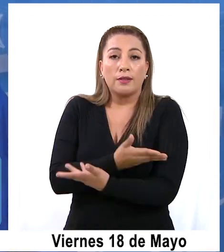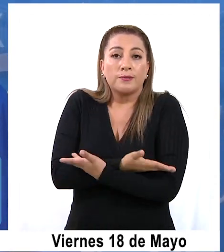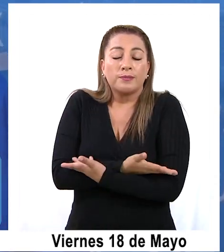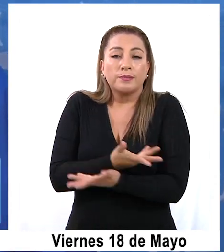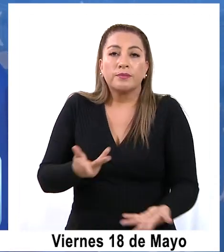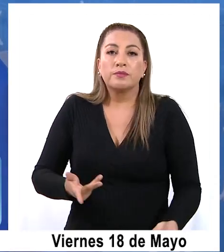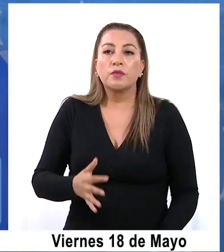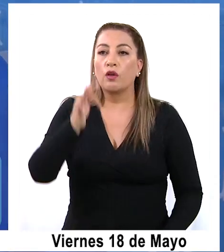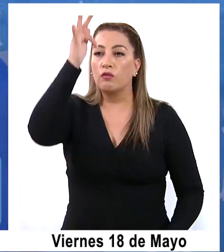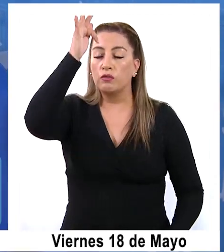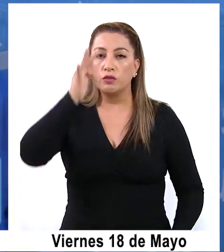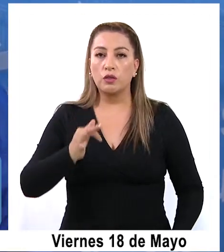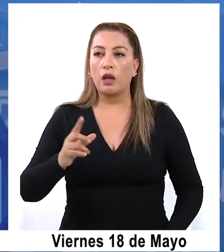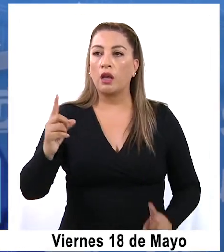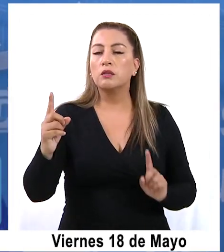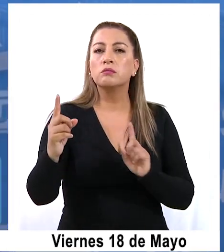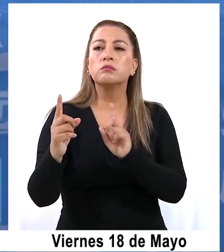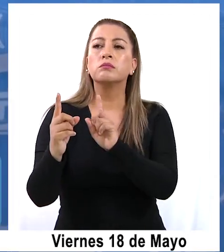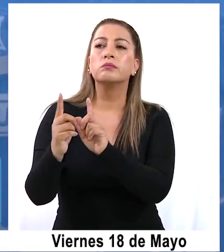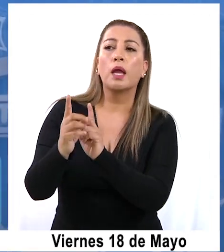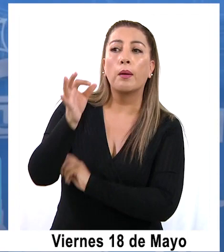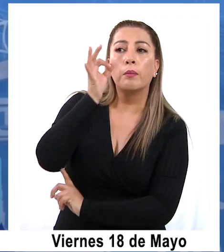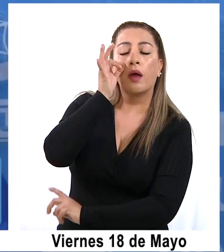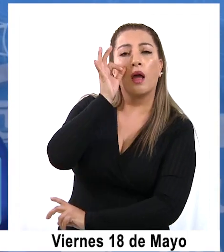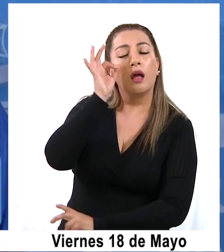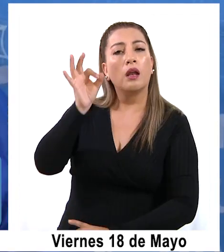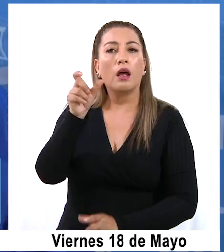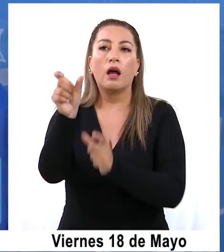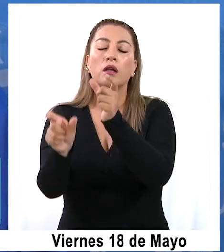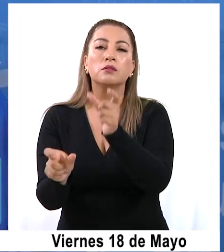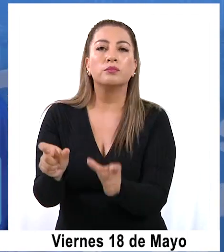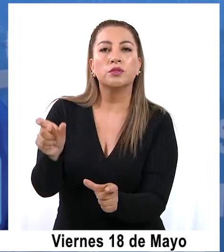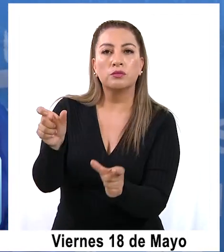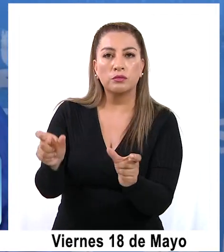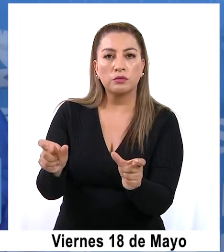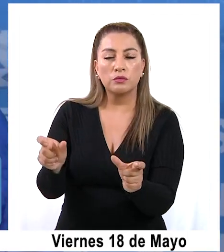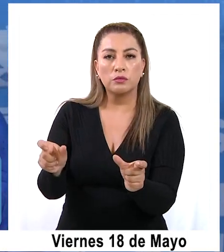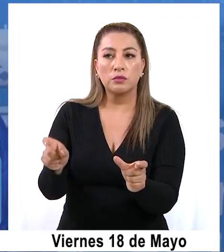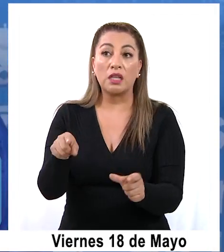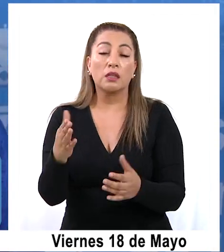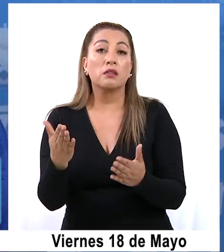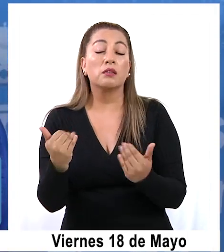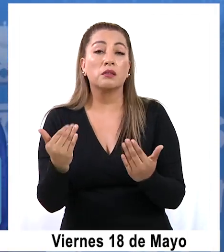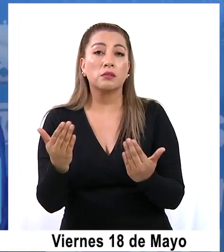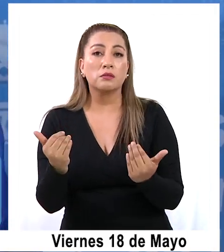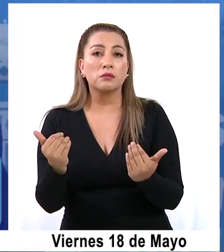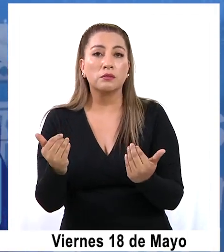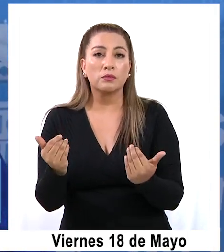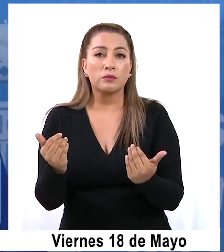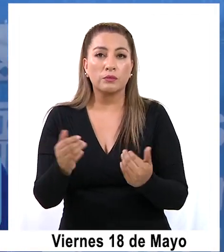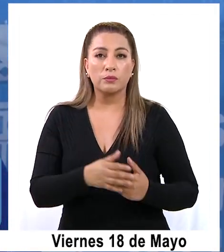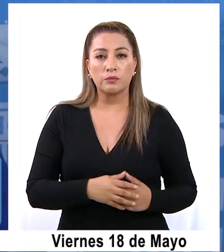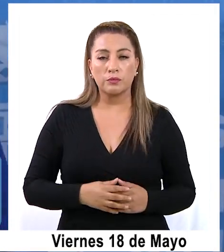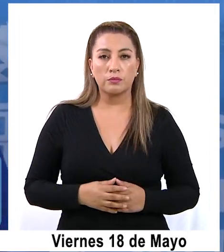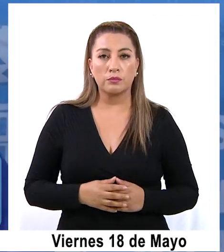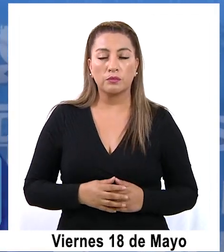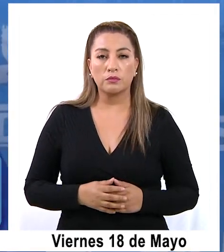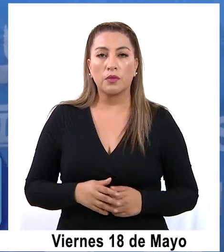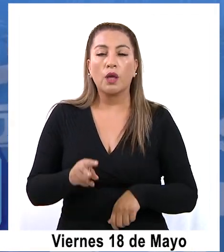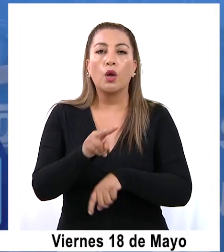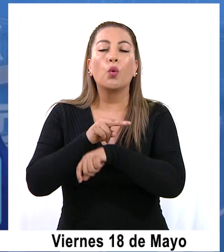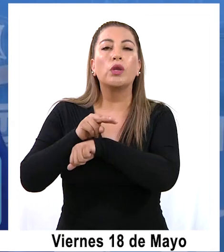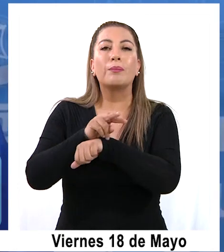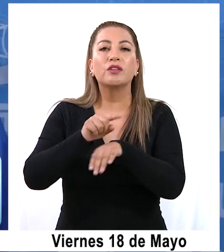funcionario que se acercó en primera instancia a las personas que lo necesitaron en ese momento es un inspector